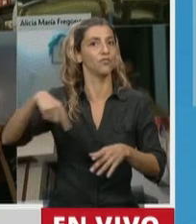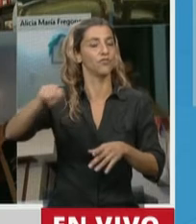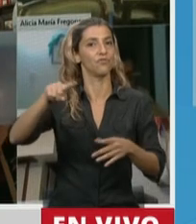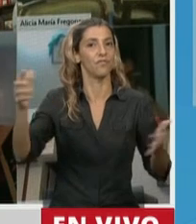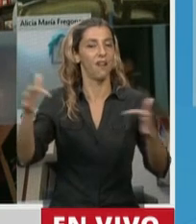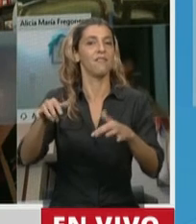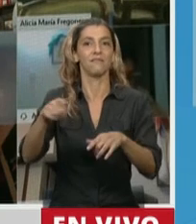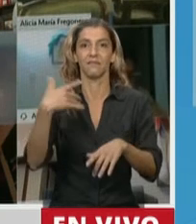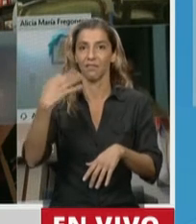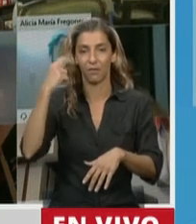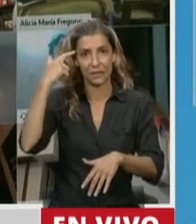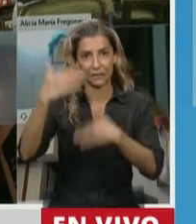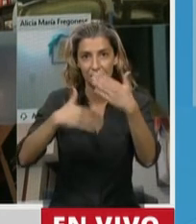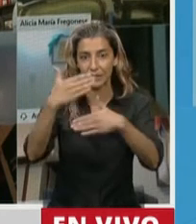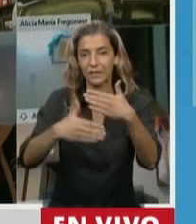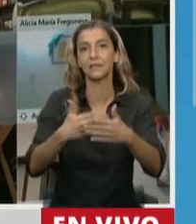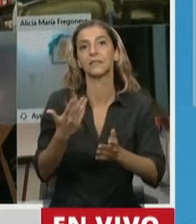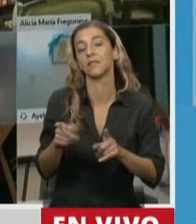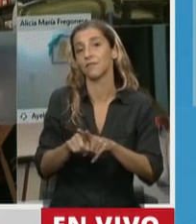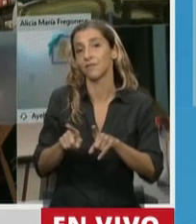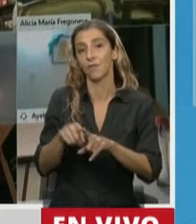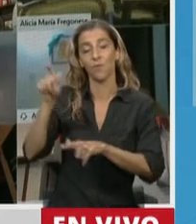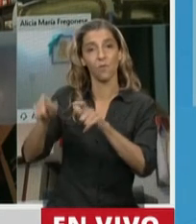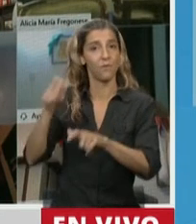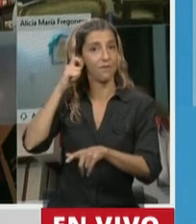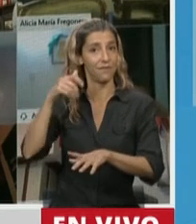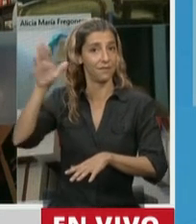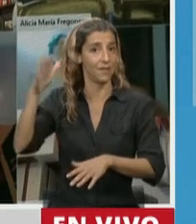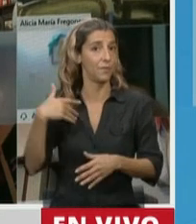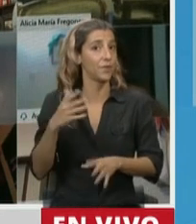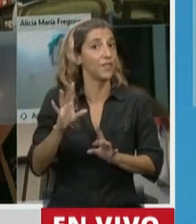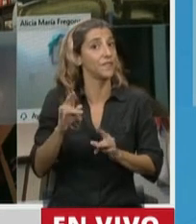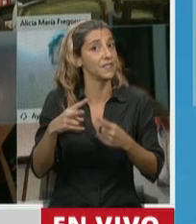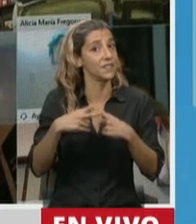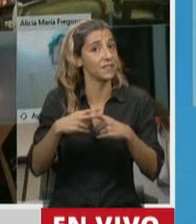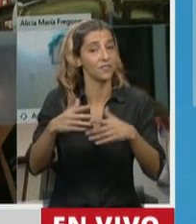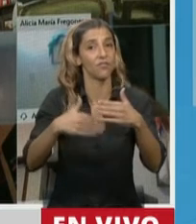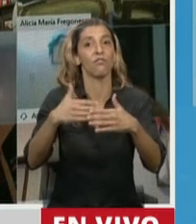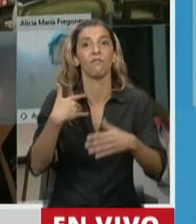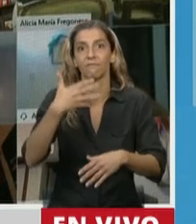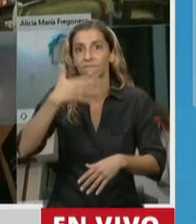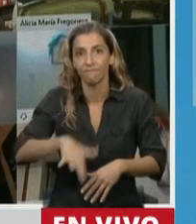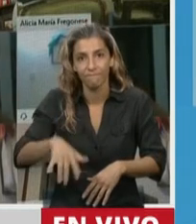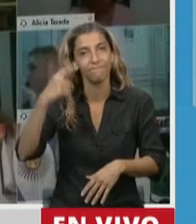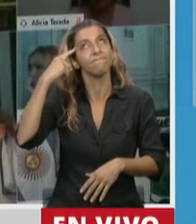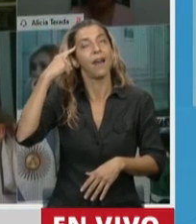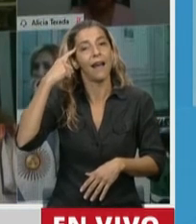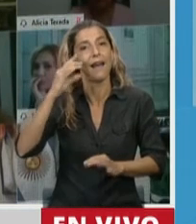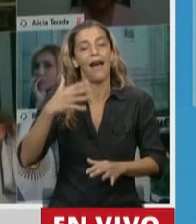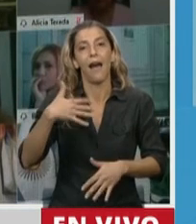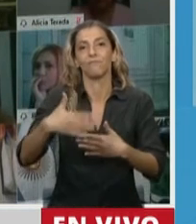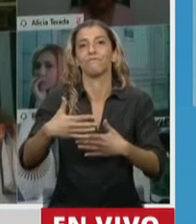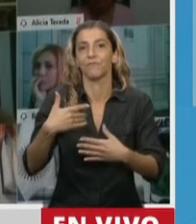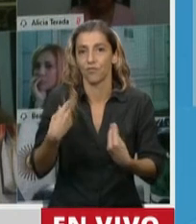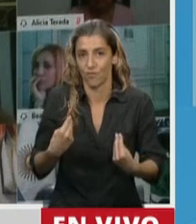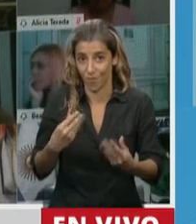le cuesta y le cuesta amigarse con la tecnología. Por otro lado, señor presidente, en